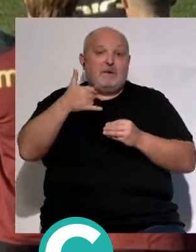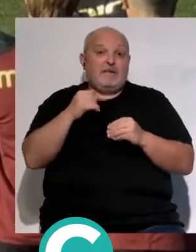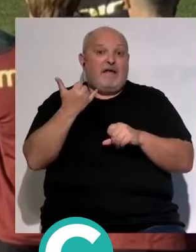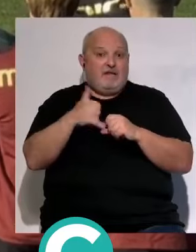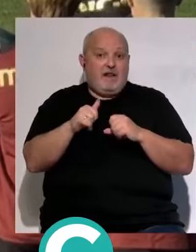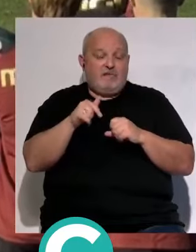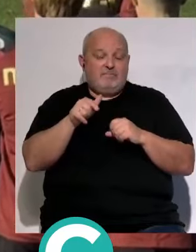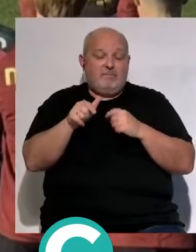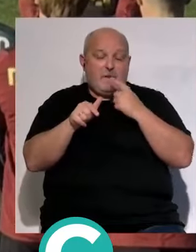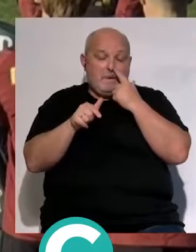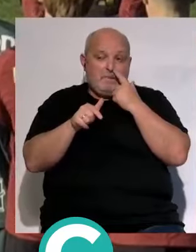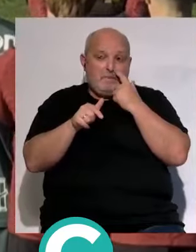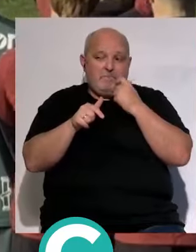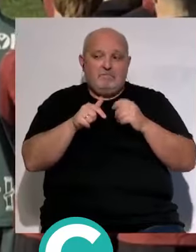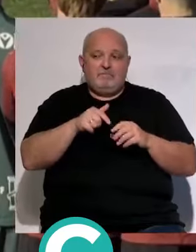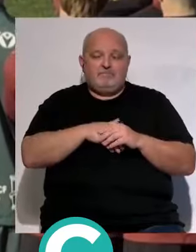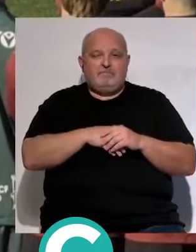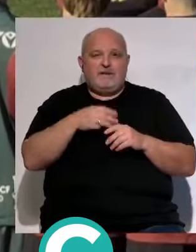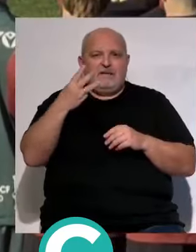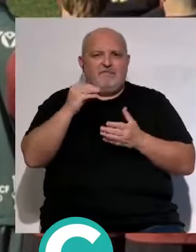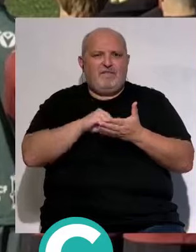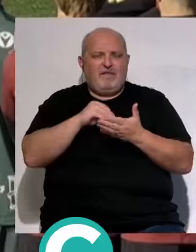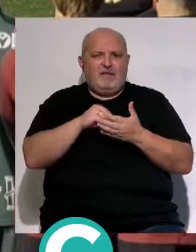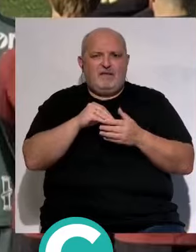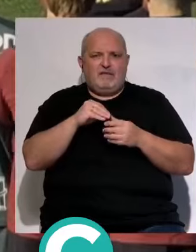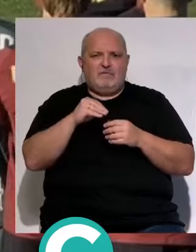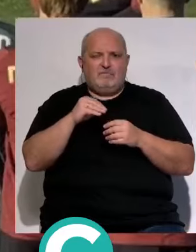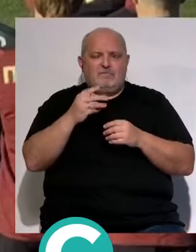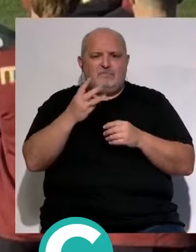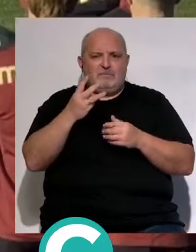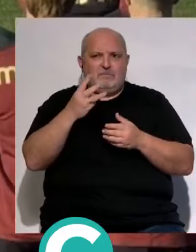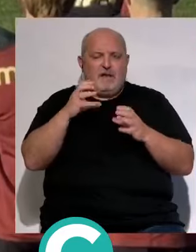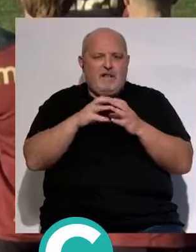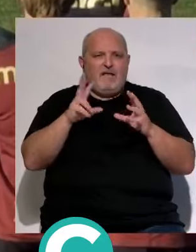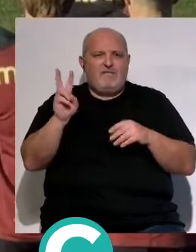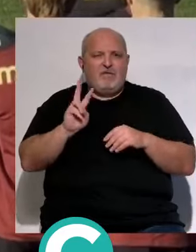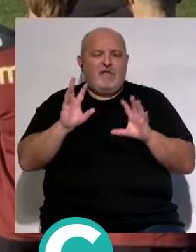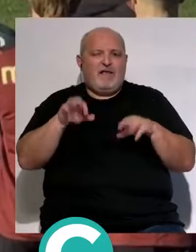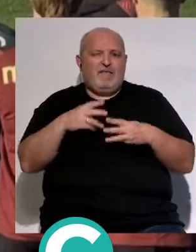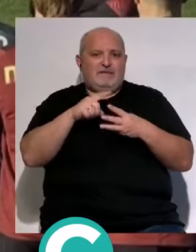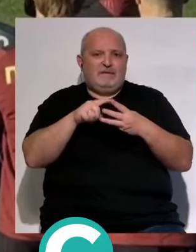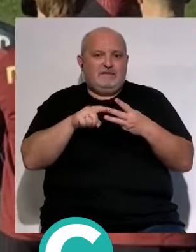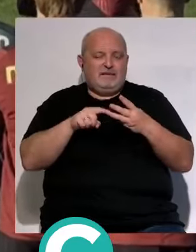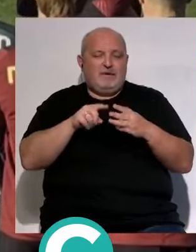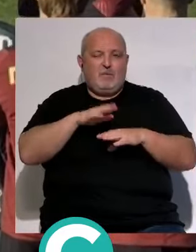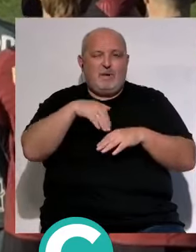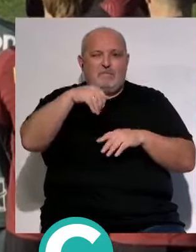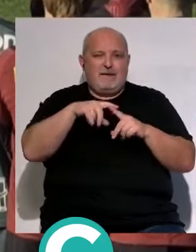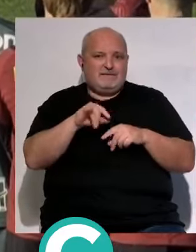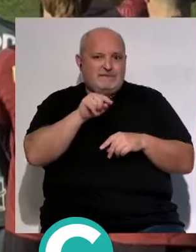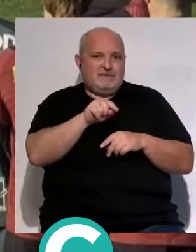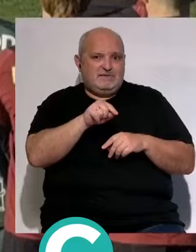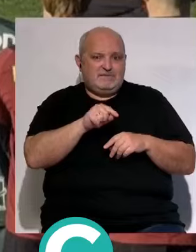por cierto tres descensos seguidos sí sí Granada Valladolid casi o Valladolid Granada y